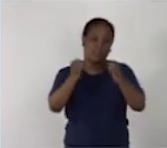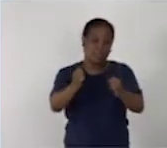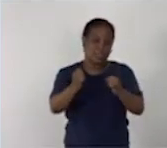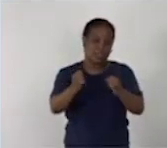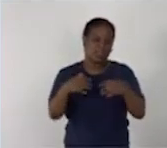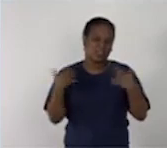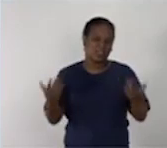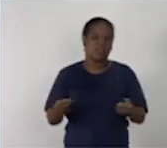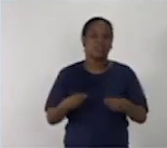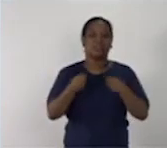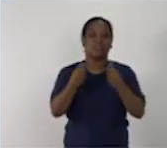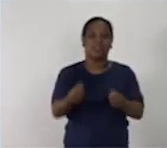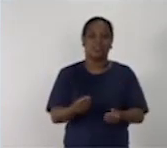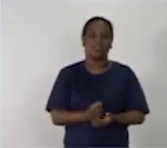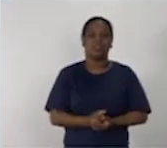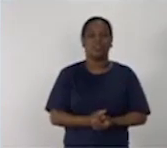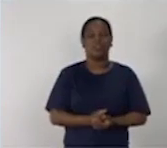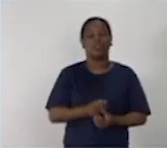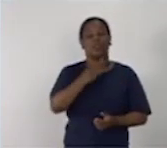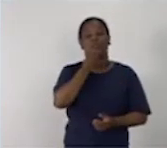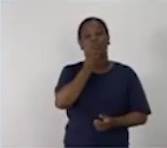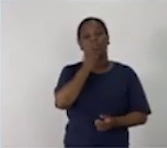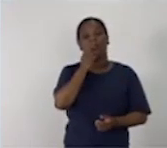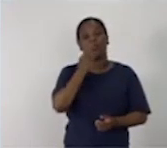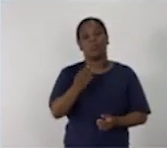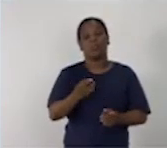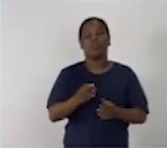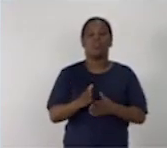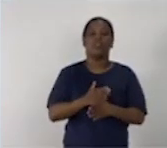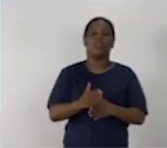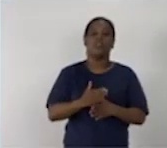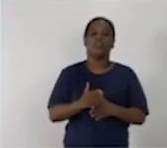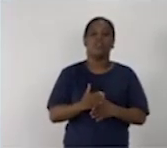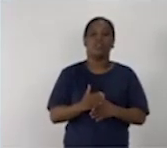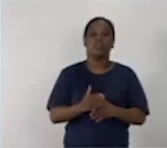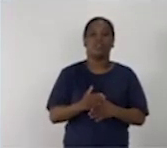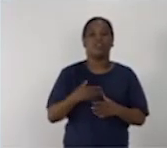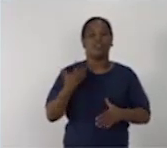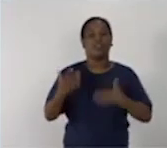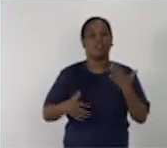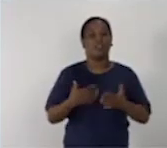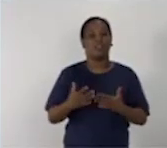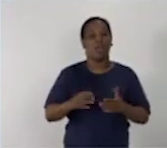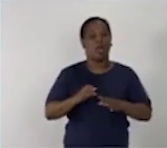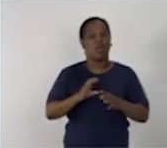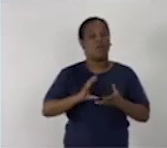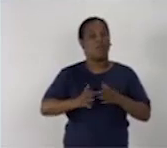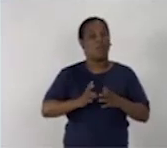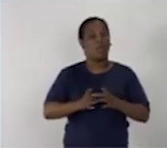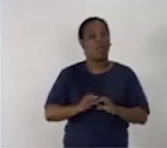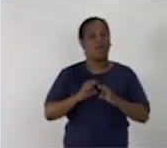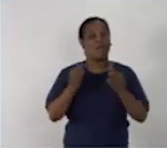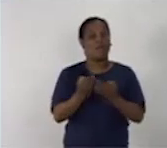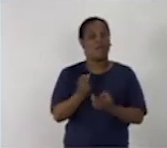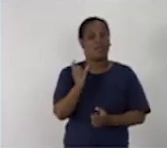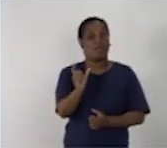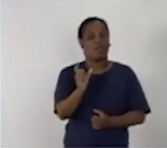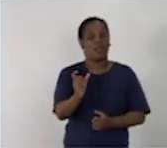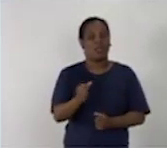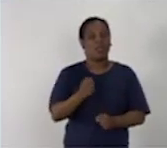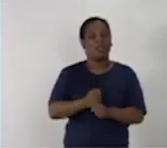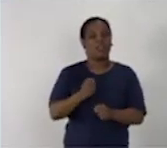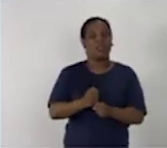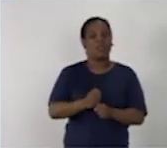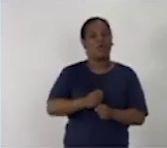y la enseñanza que transmiten. Y así podrán responder diferentes actividades. Formarán familias de